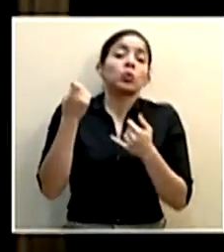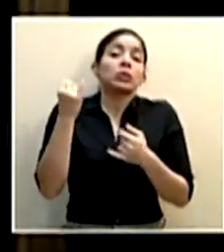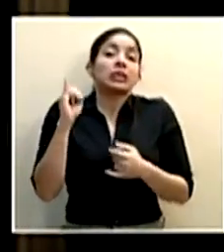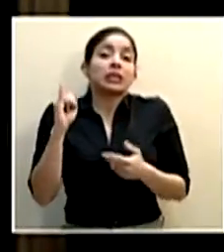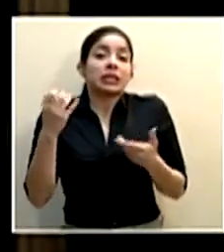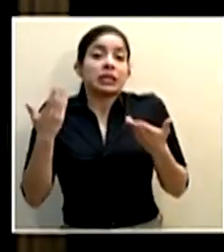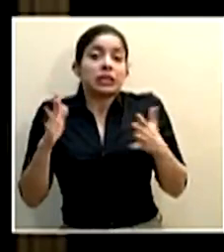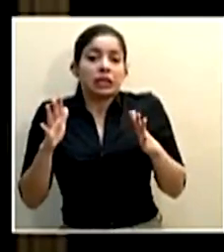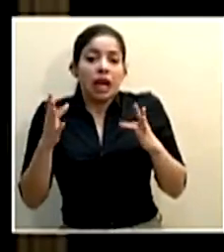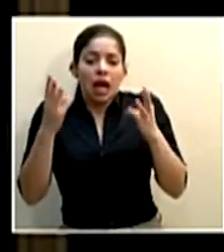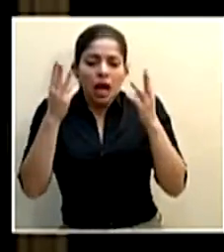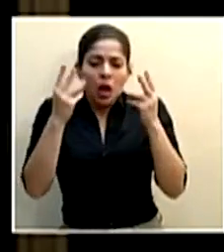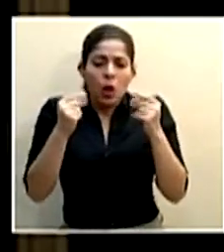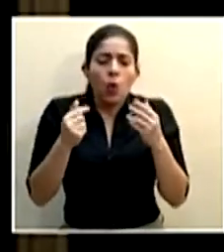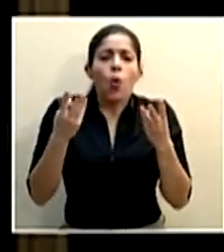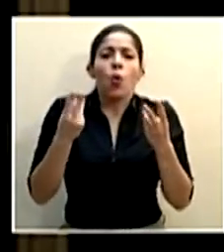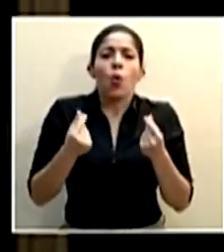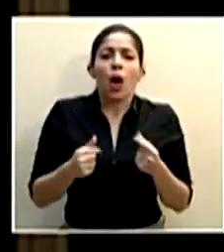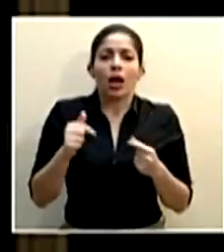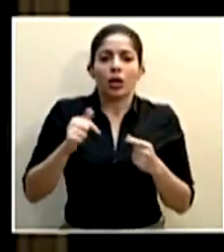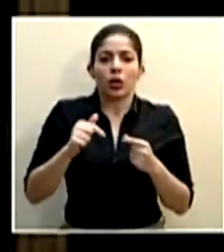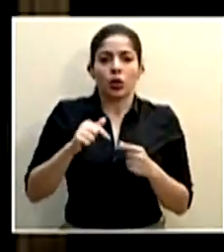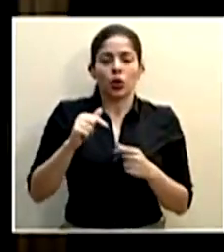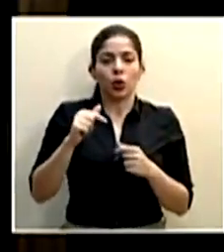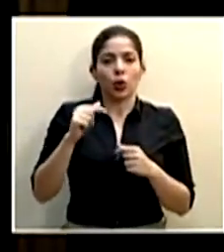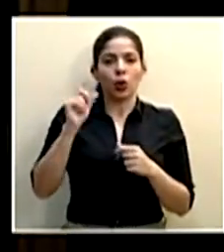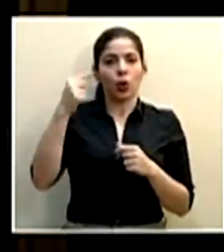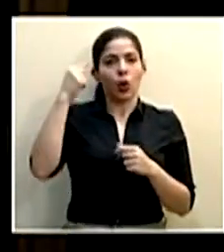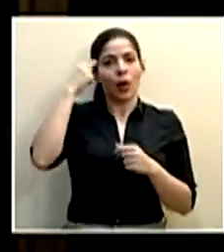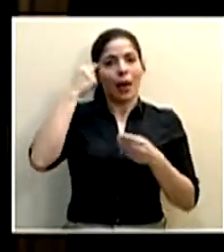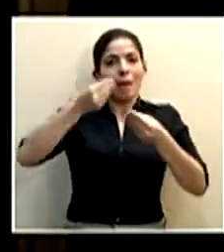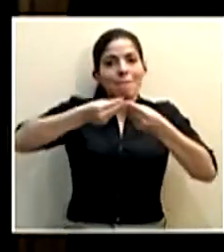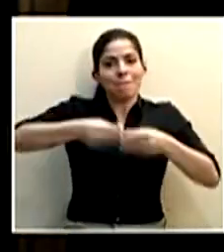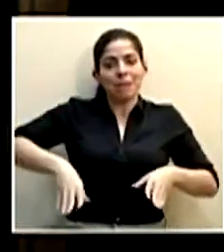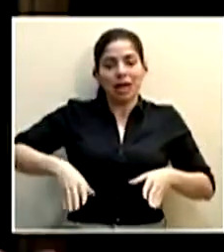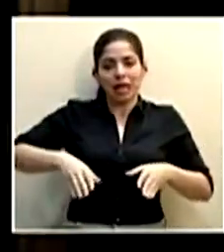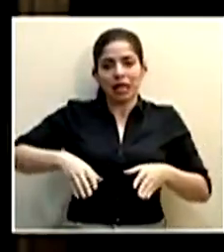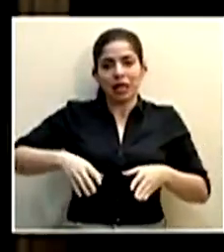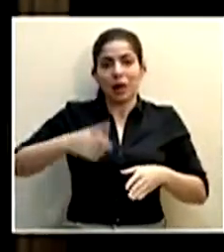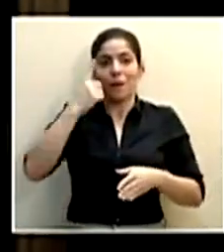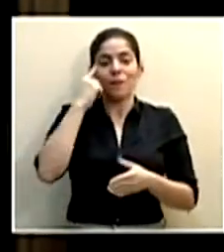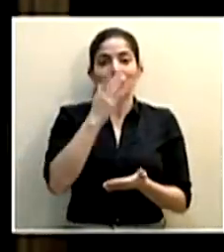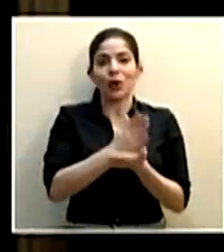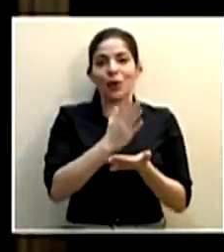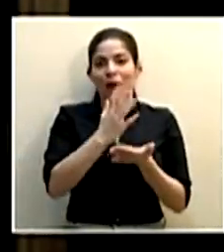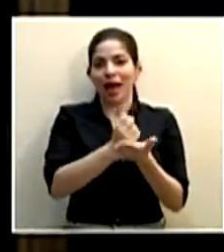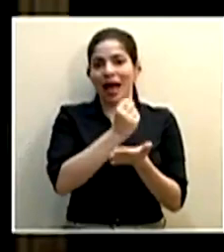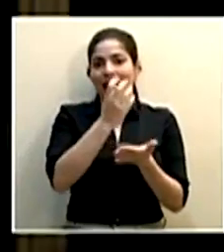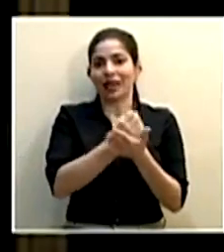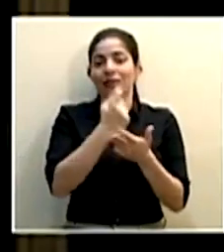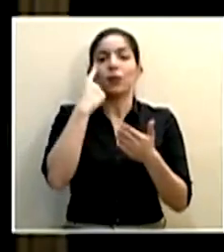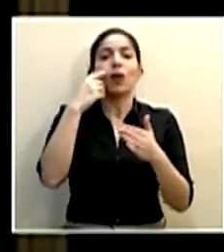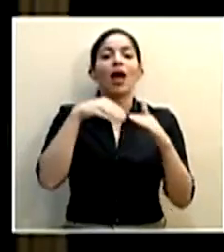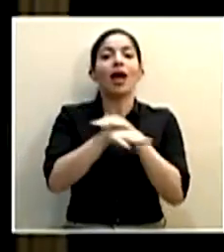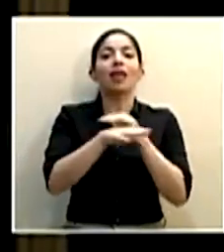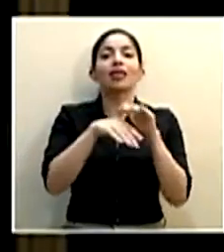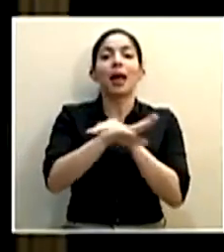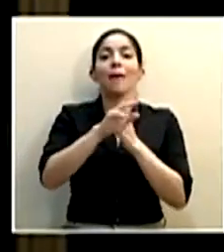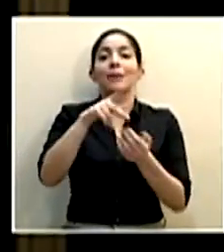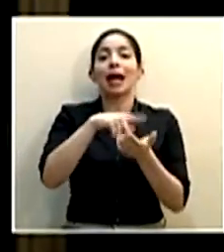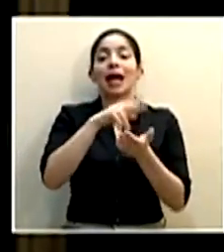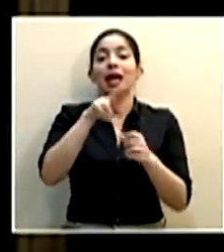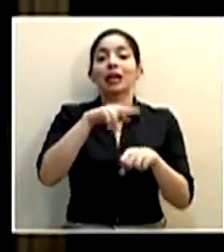estimado cuánto ha perdido el Estado por lo que ha dejado percibir en cuanto a entradas a los parques